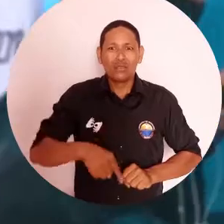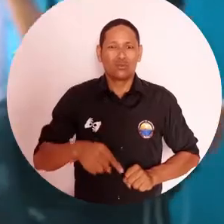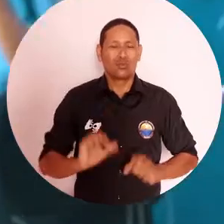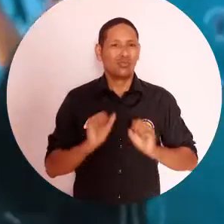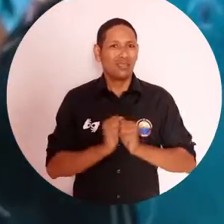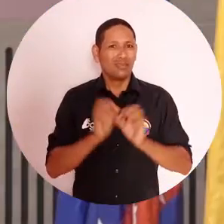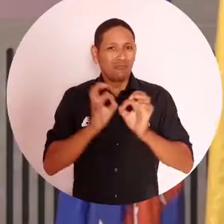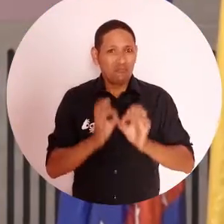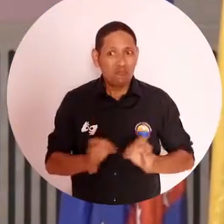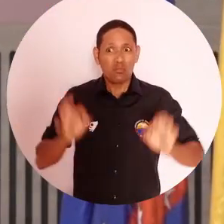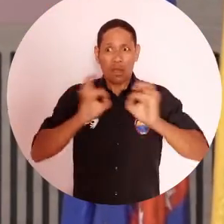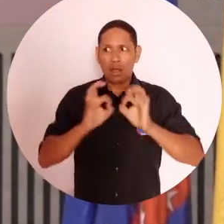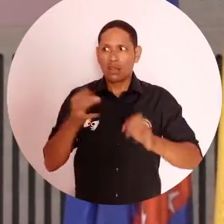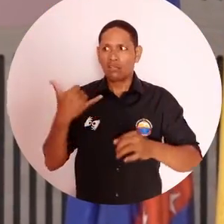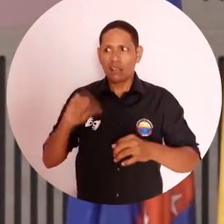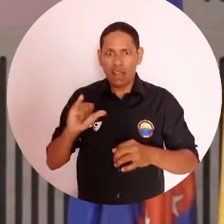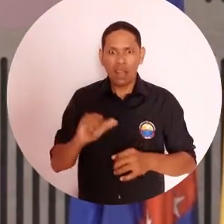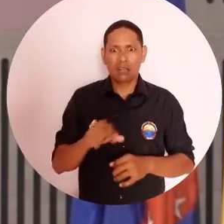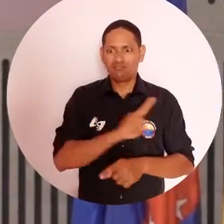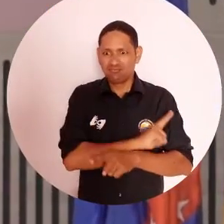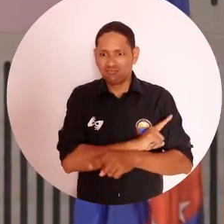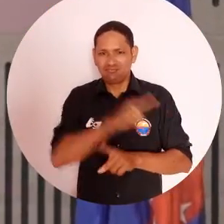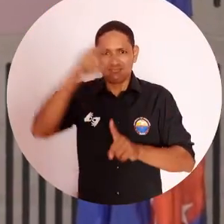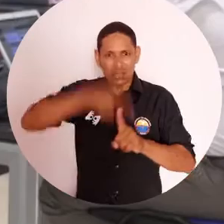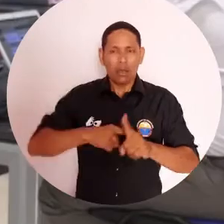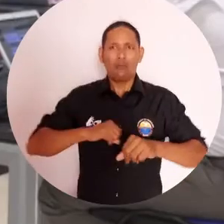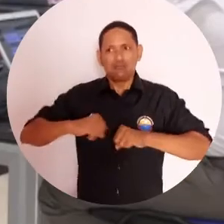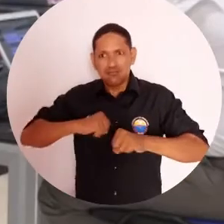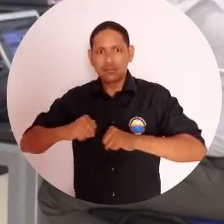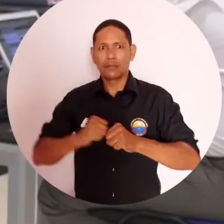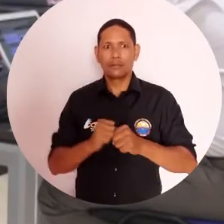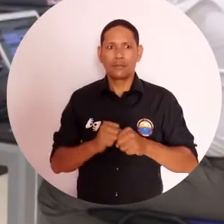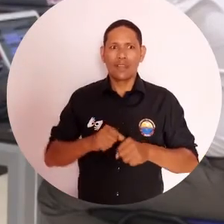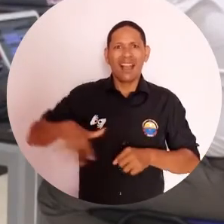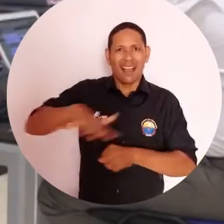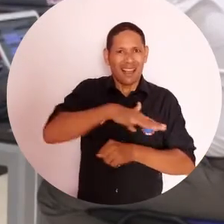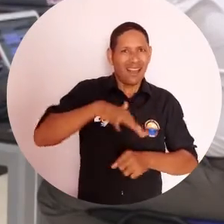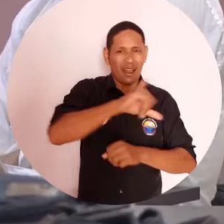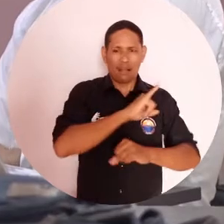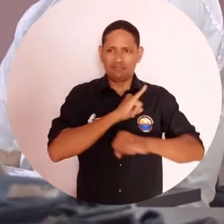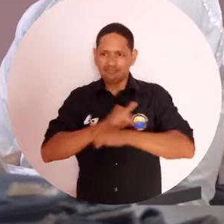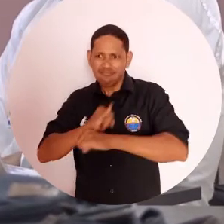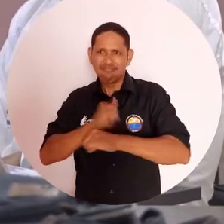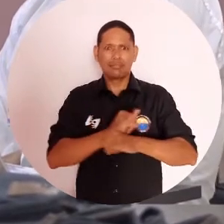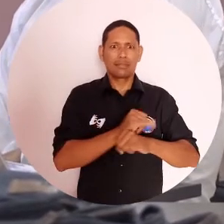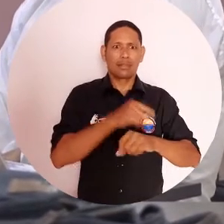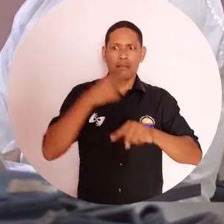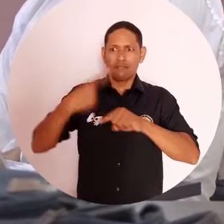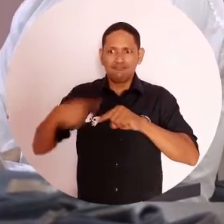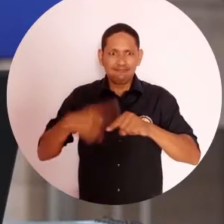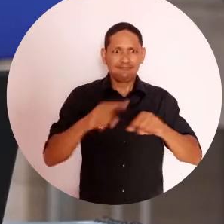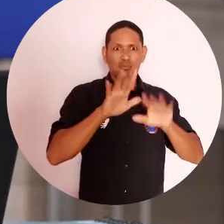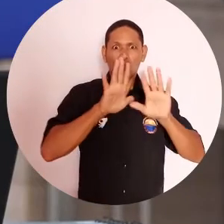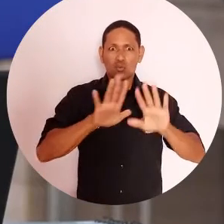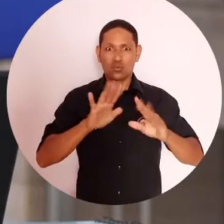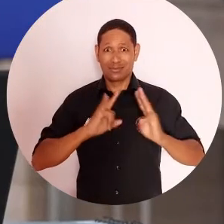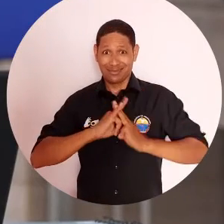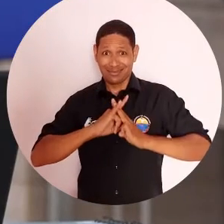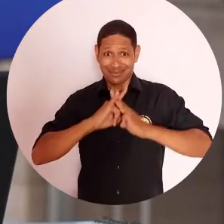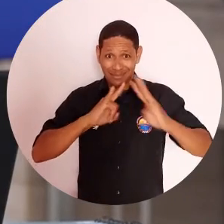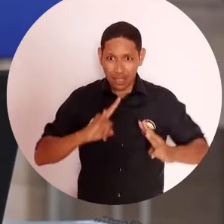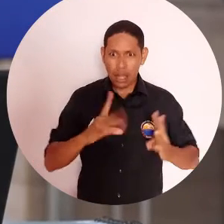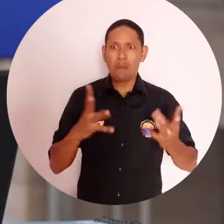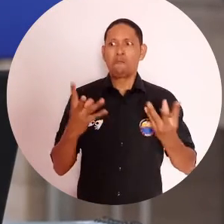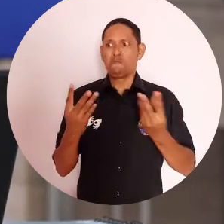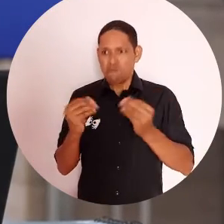Estado Social de Derecho han venido realizando durante el mes de mayo. Las áreas institucionales y el Comité de Derechos Humanos de esta Casa de Estudios